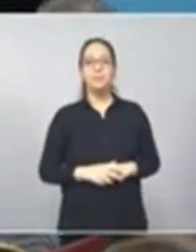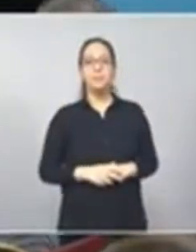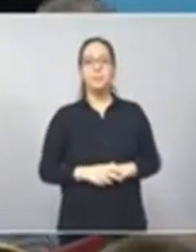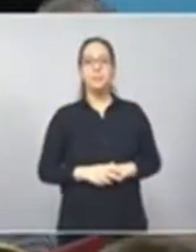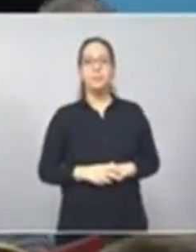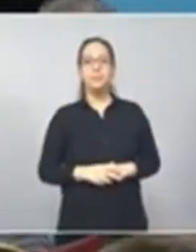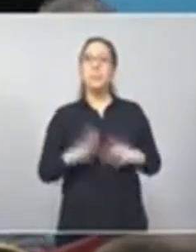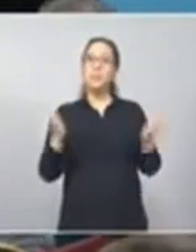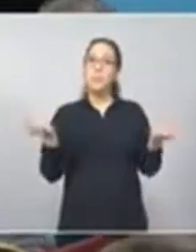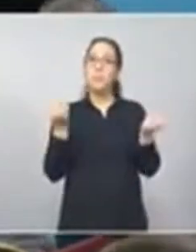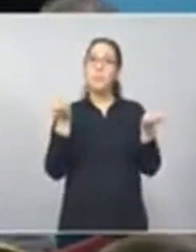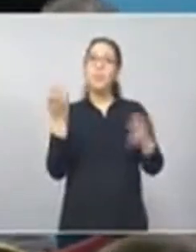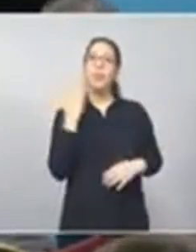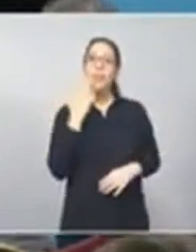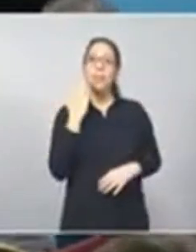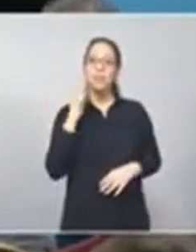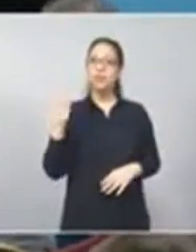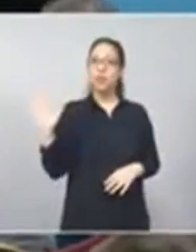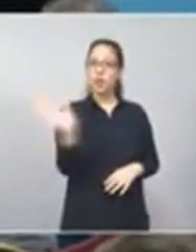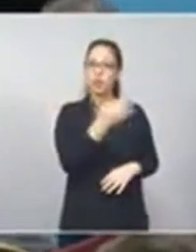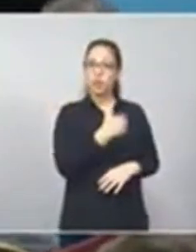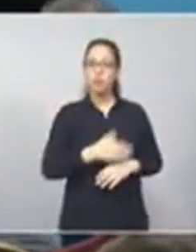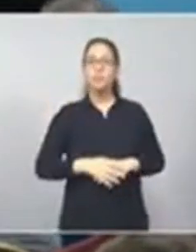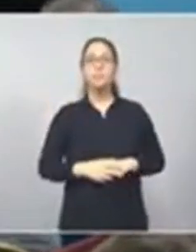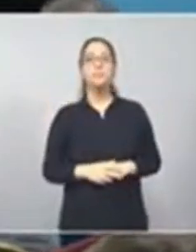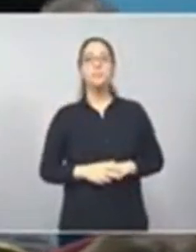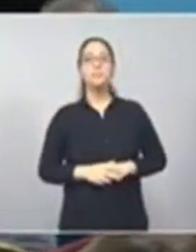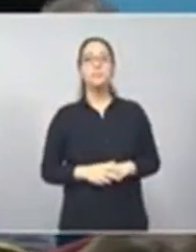Bueno, muy buenas tardes a todos, a todas.